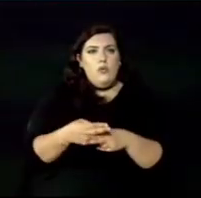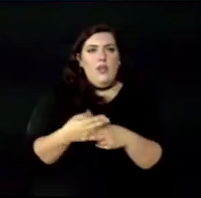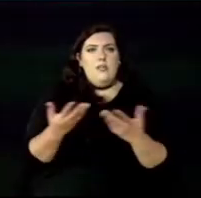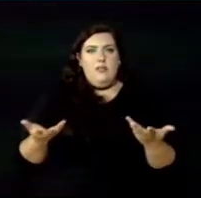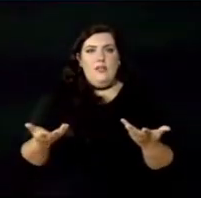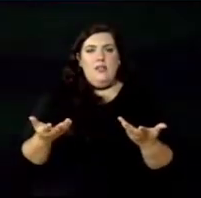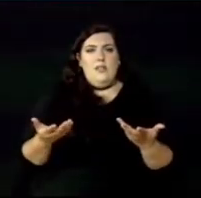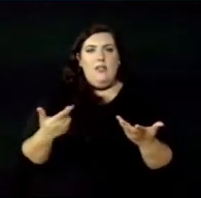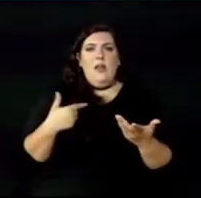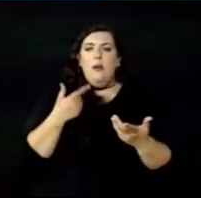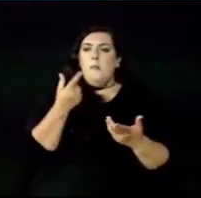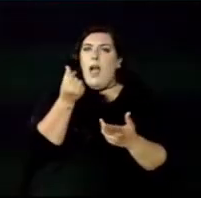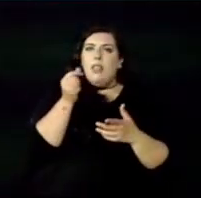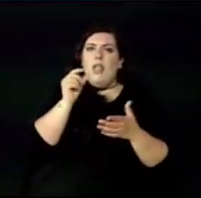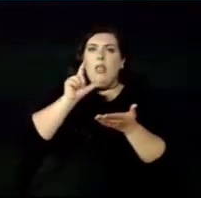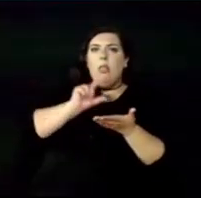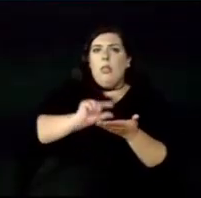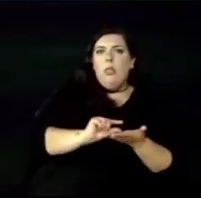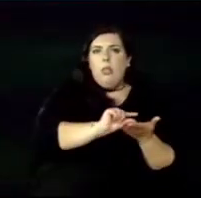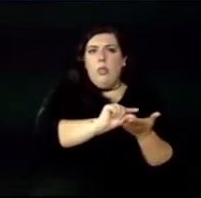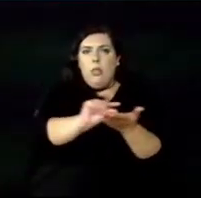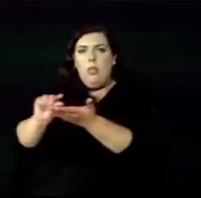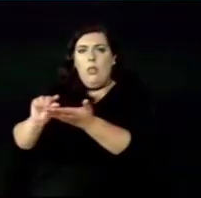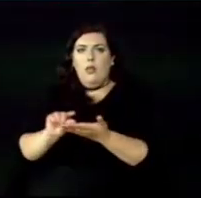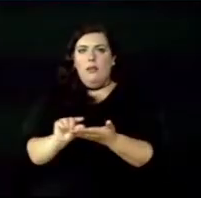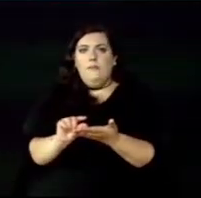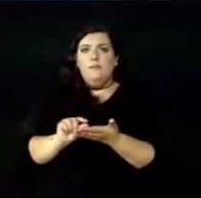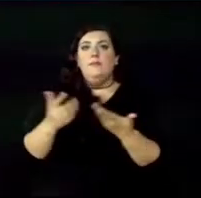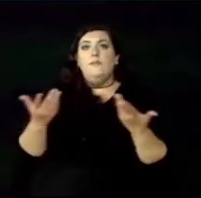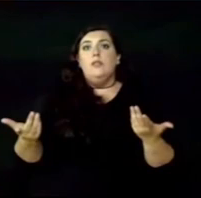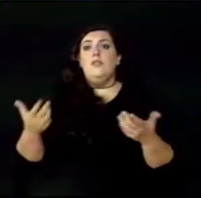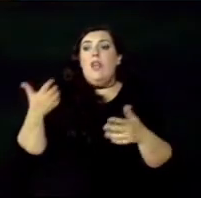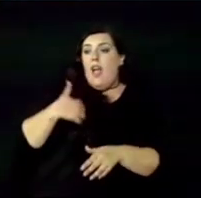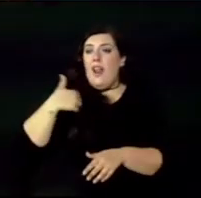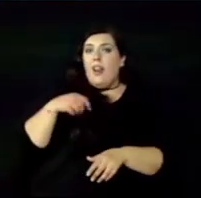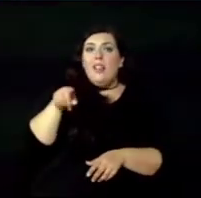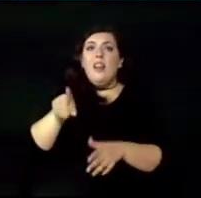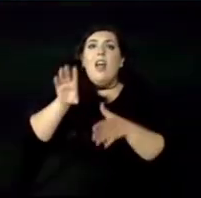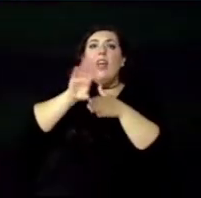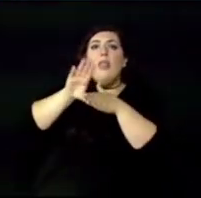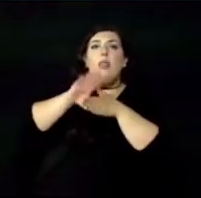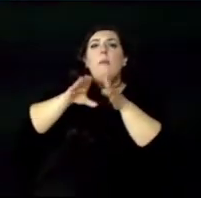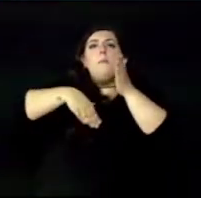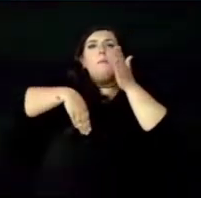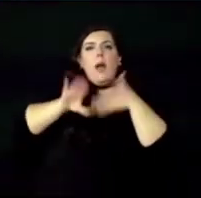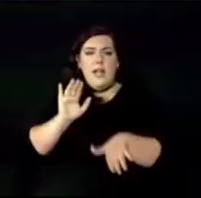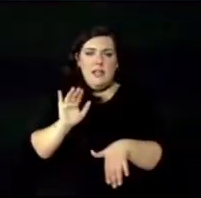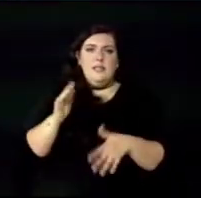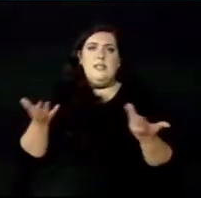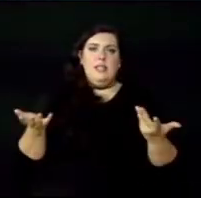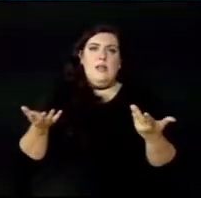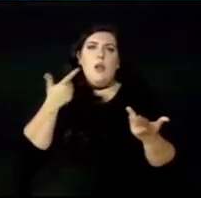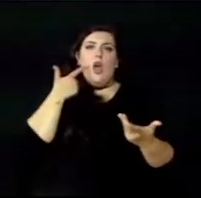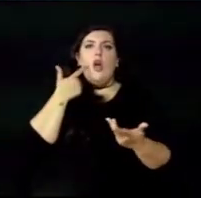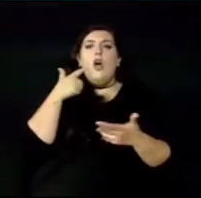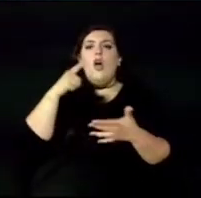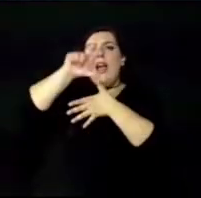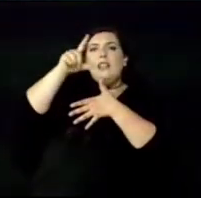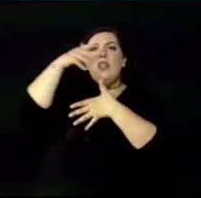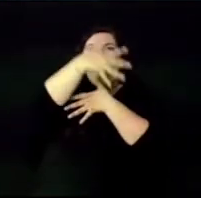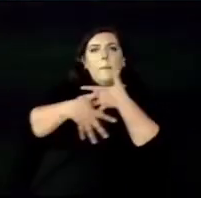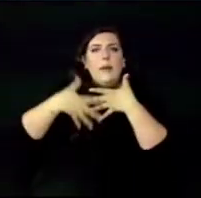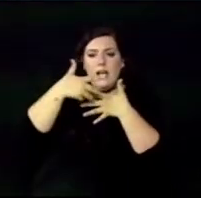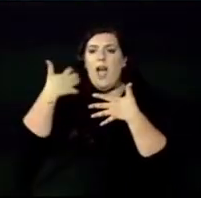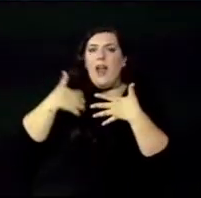y el mayor endeudamiento de toda la región. no es la excepción, aunque sí, obviamente es un país altamente